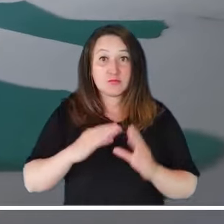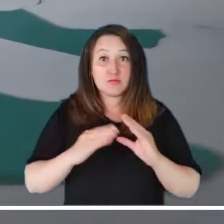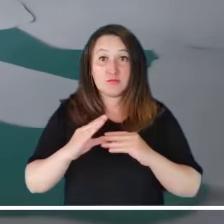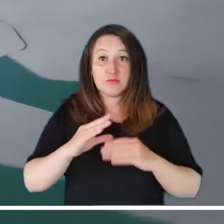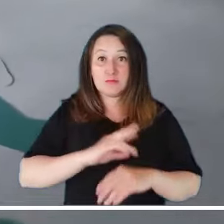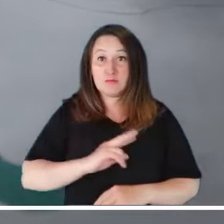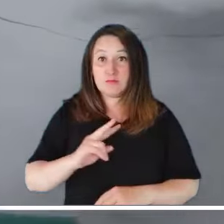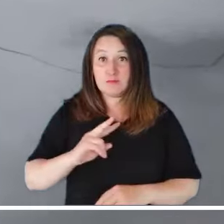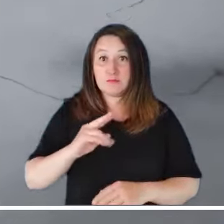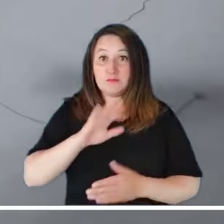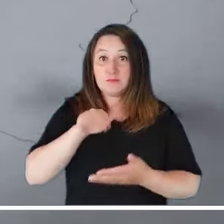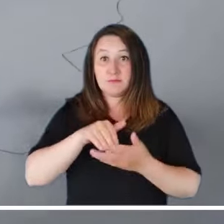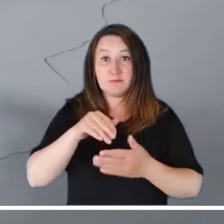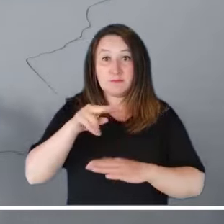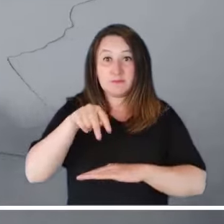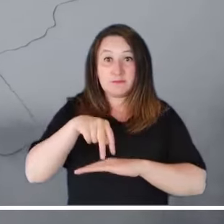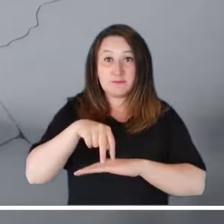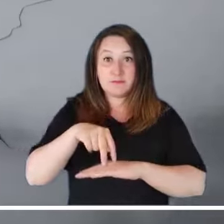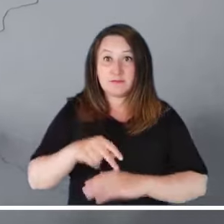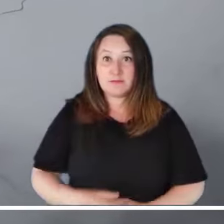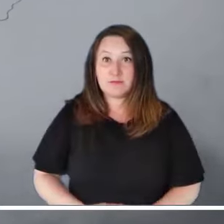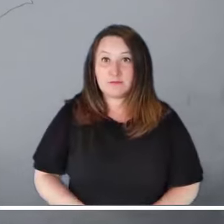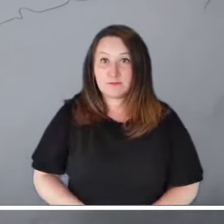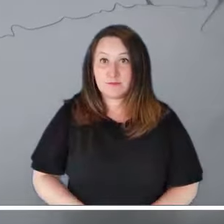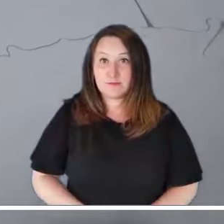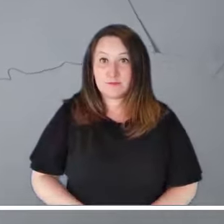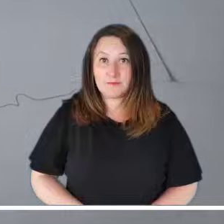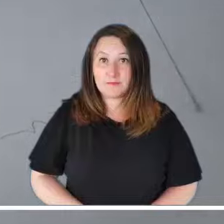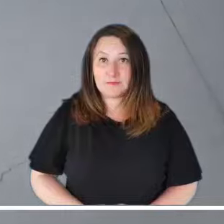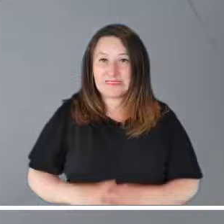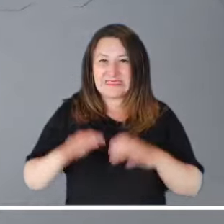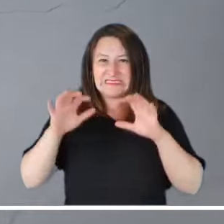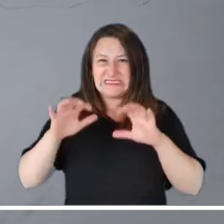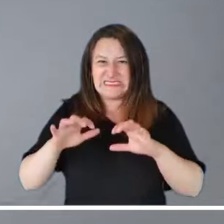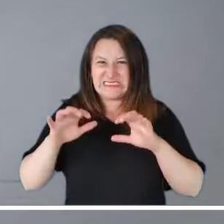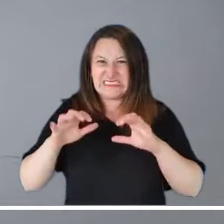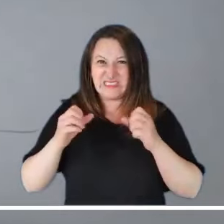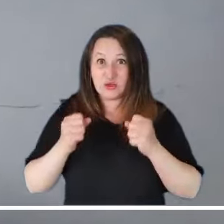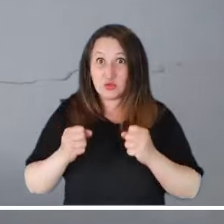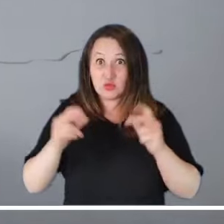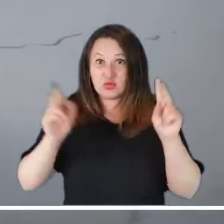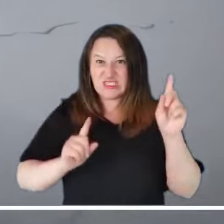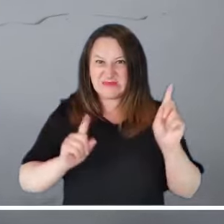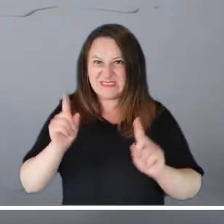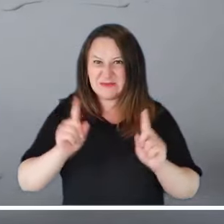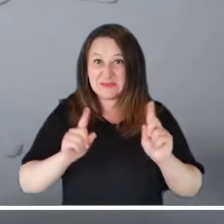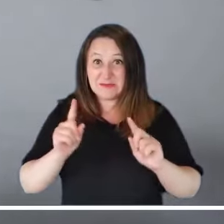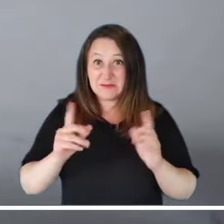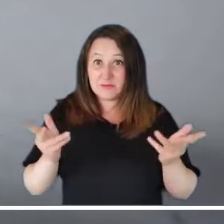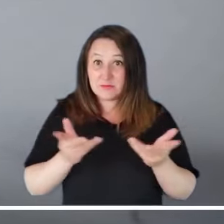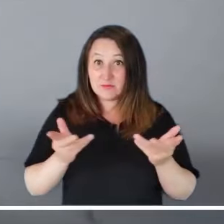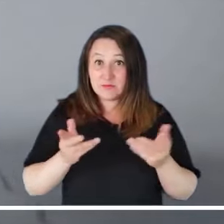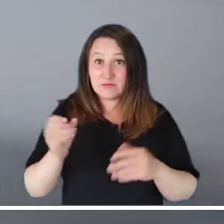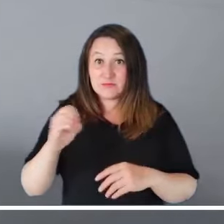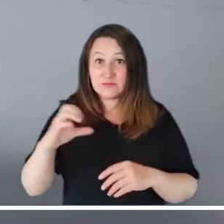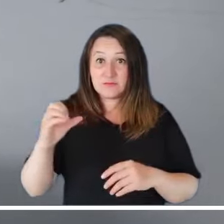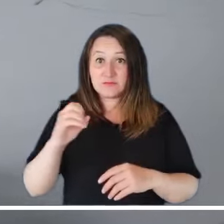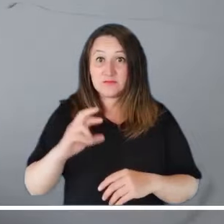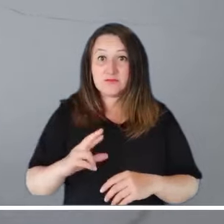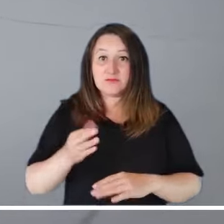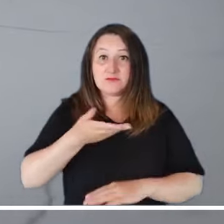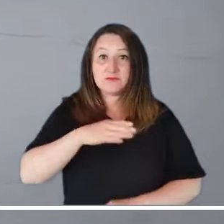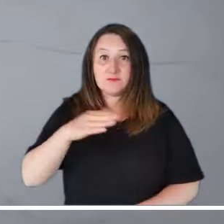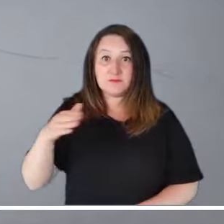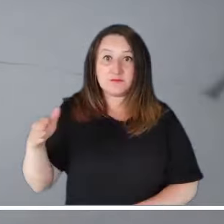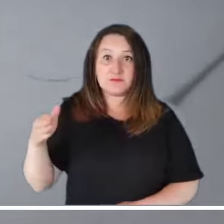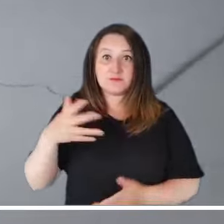Cauca, Cauca y Nariño. Los Andes entran en la noche con bastante actividad, pues se espera que las lluvias